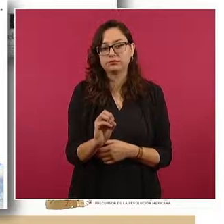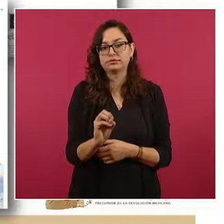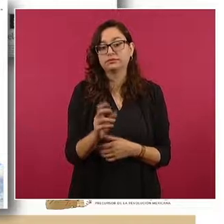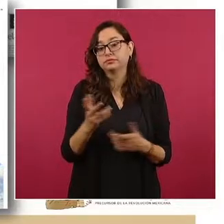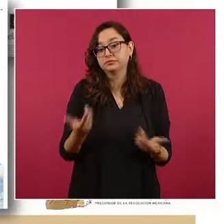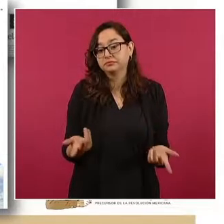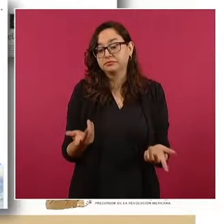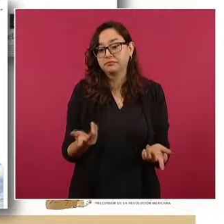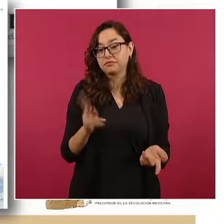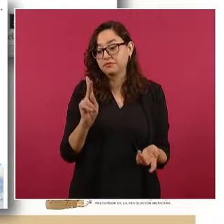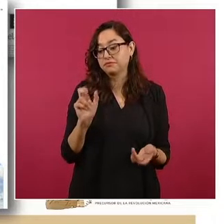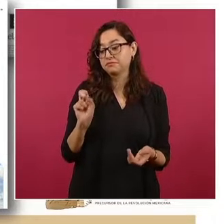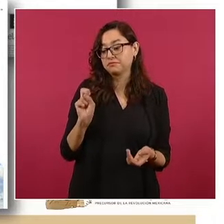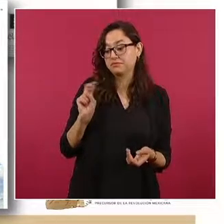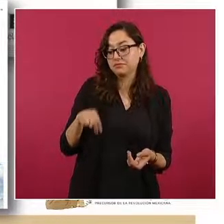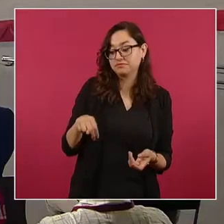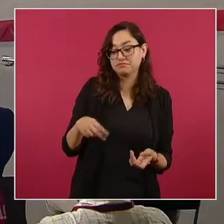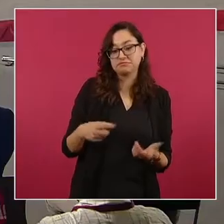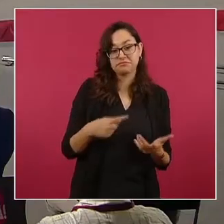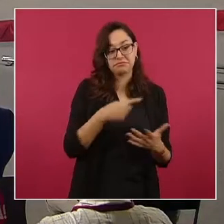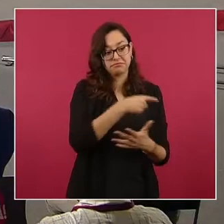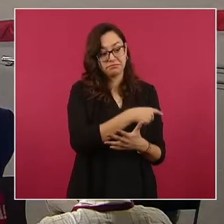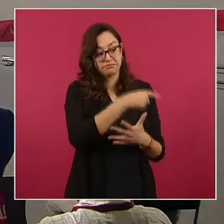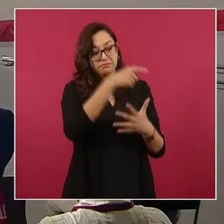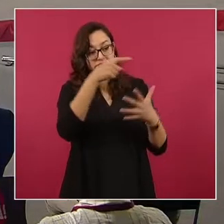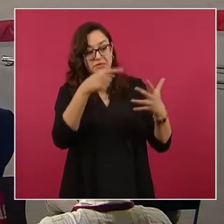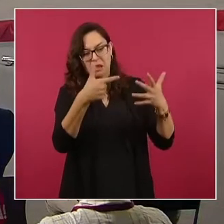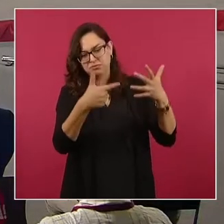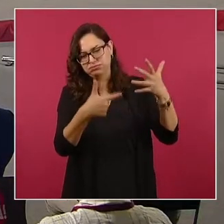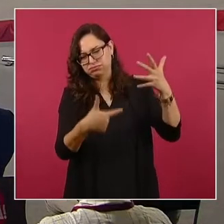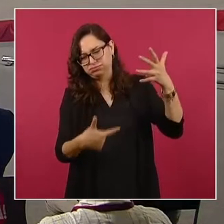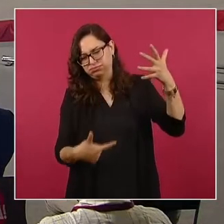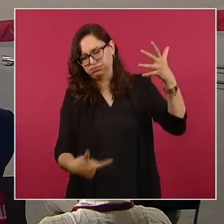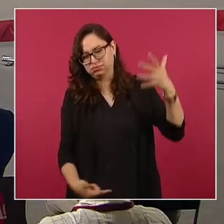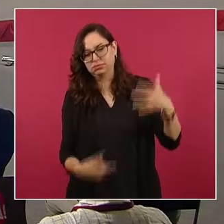Y bueno, como siempre decimos aquí, la lista sigue.